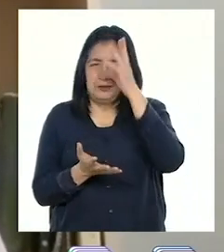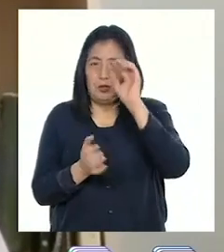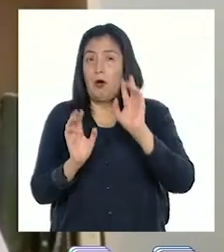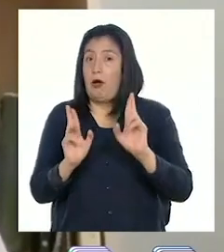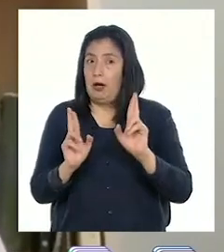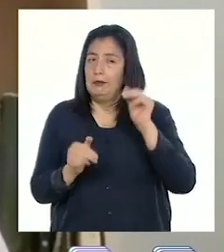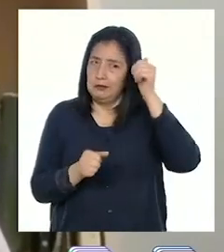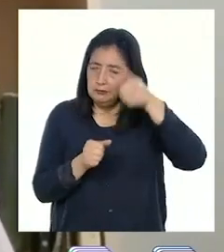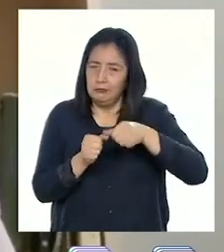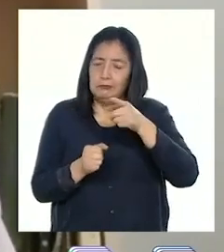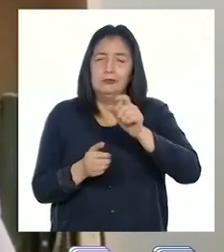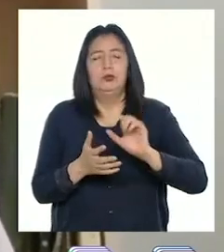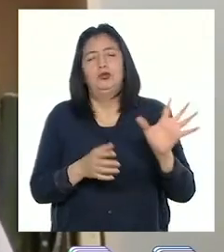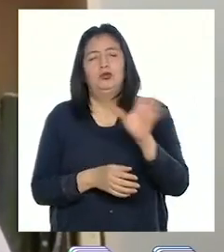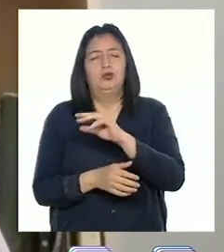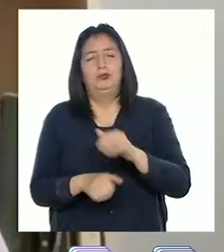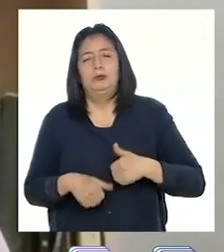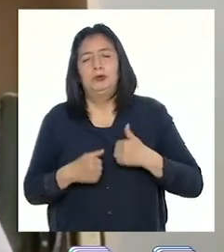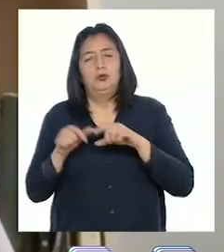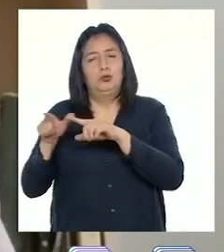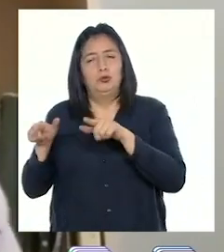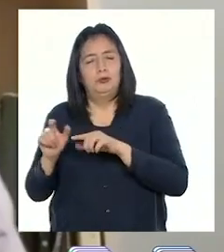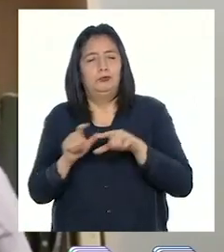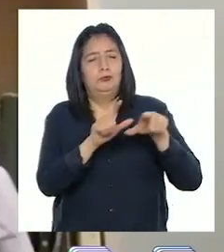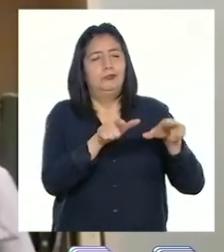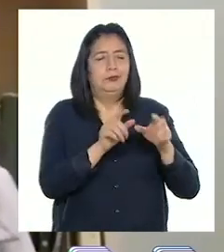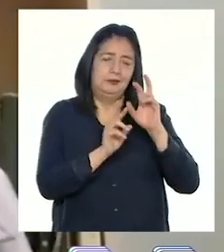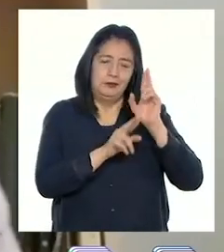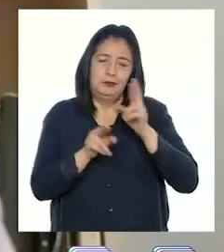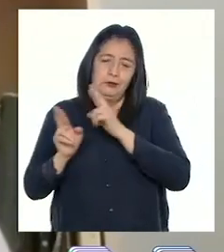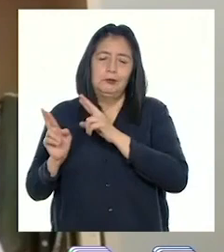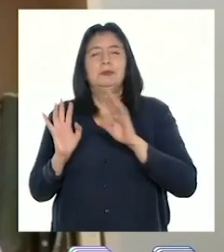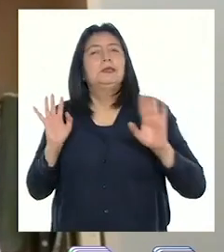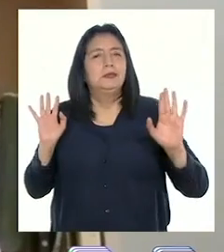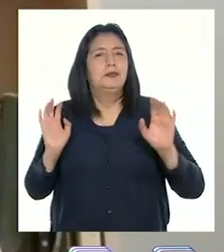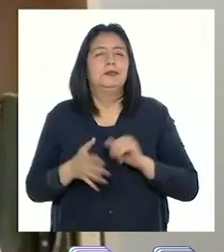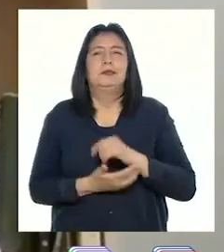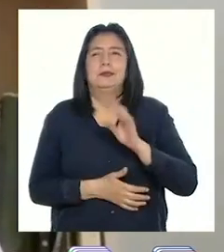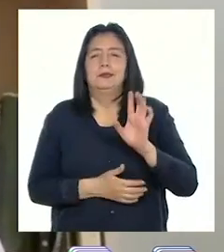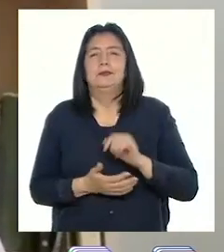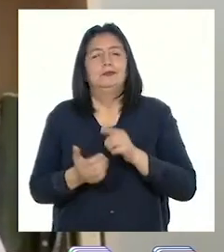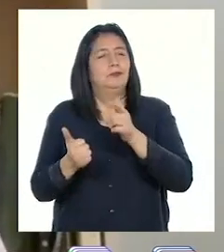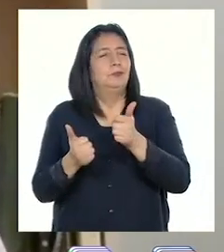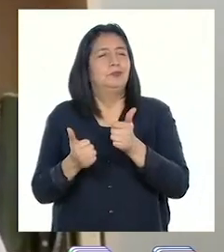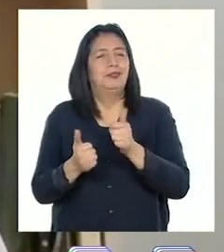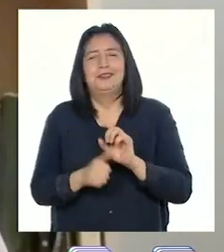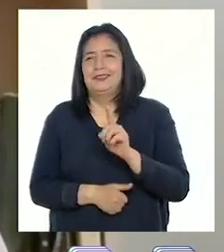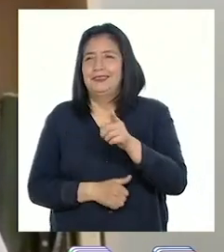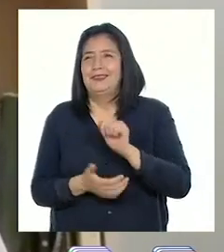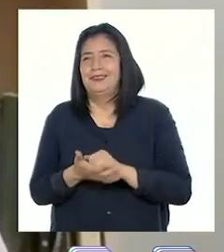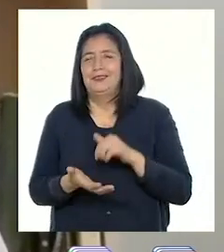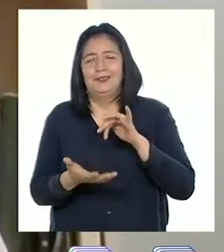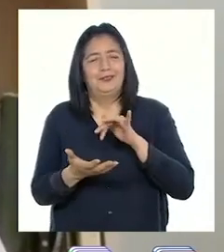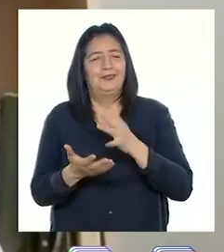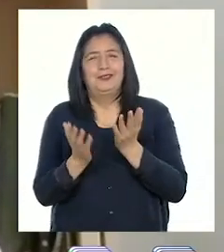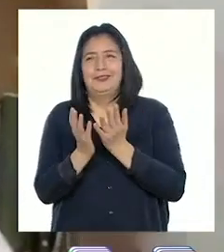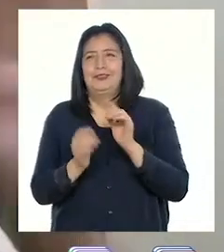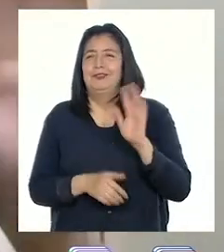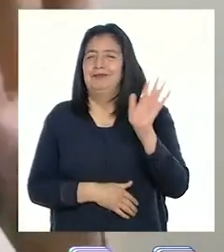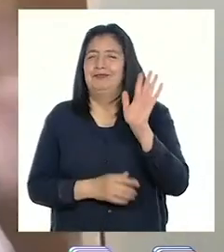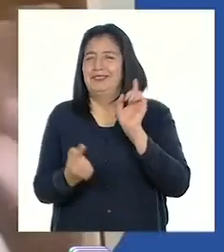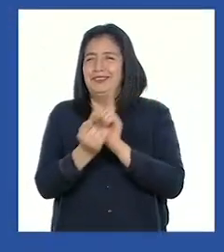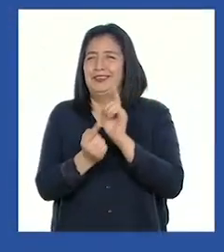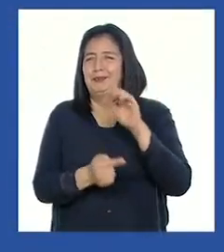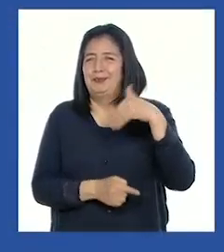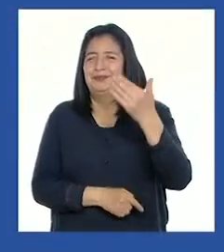y recuerda que todos los seres vivos tienen su lugar, el cual debemos respetar y considerar. Te deseo muchos éxitos en tu etapa escolar. Nos